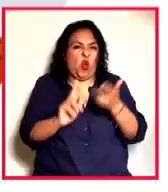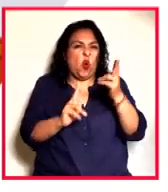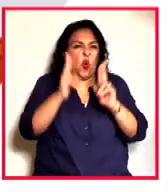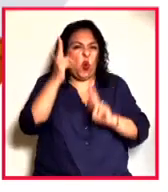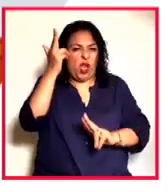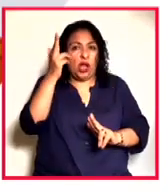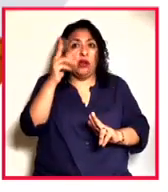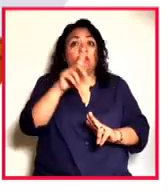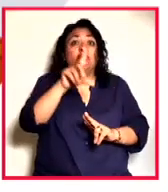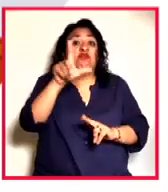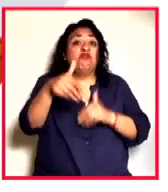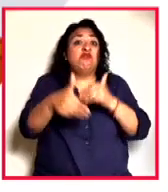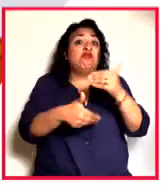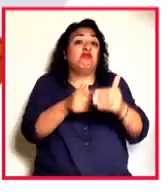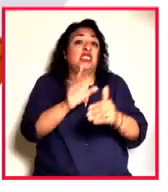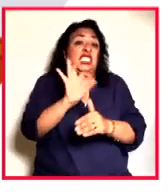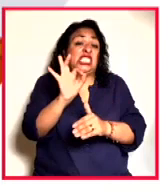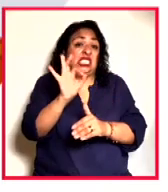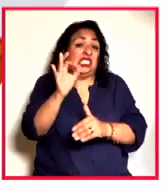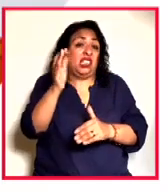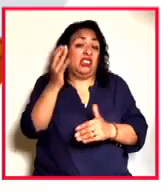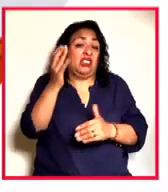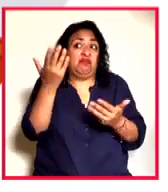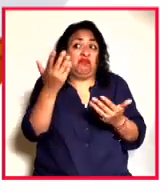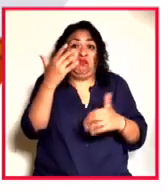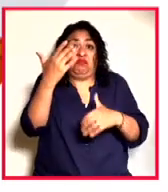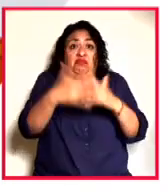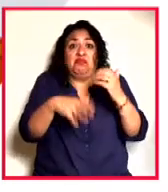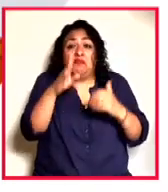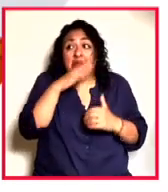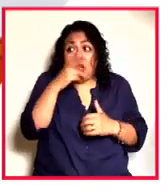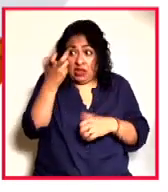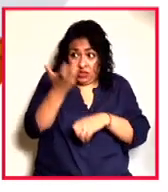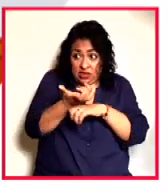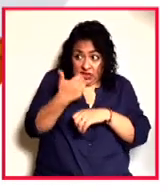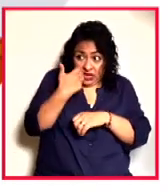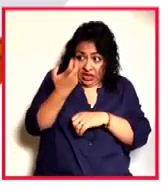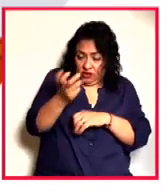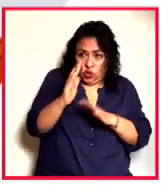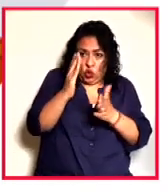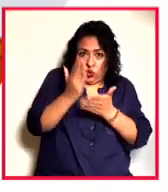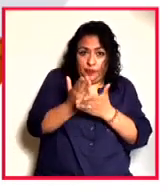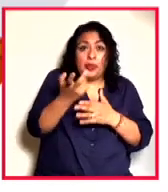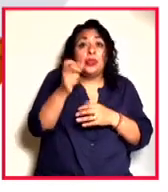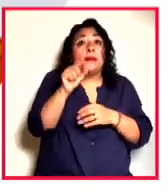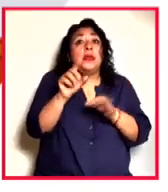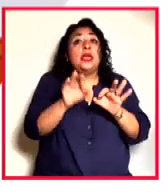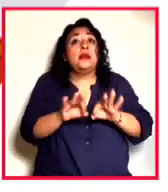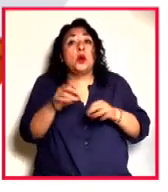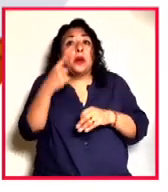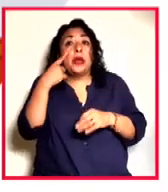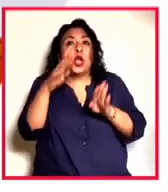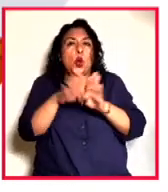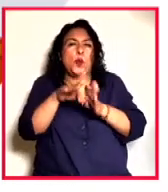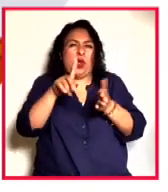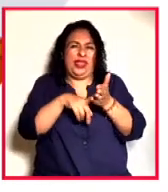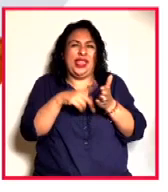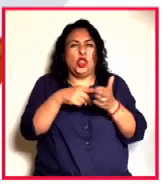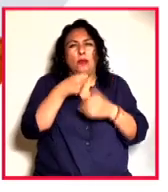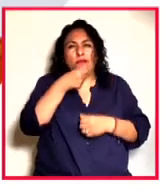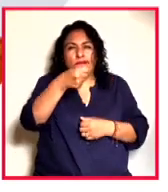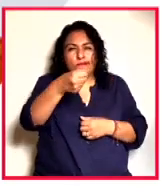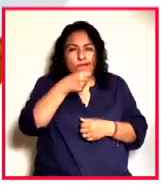desenlace trágico y Estados Unidos pues no quiere que esto ocurra, sin embargo, es importante ver cómo en la rueda de prensa Vladimir